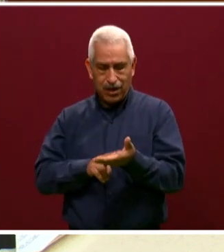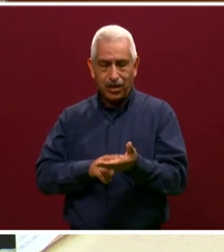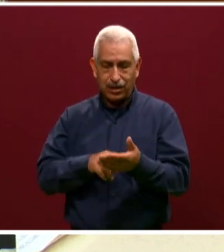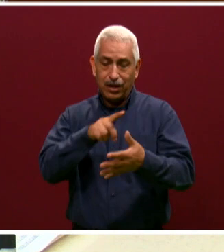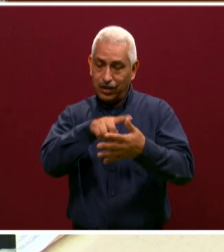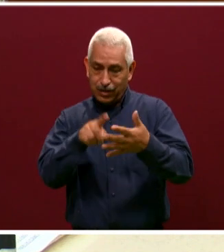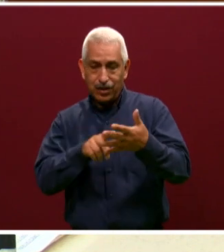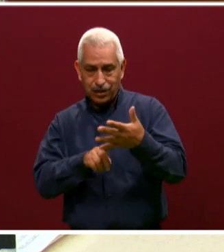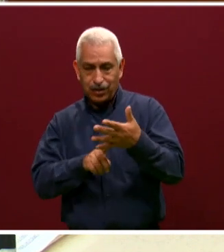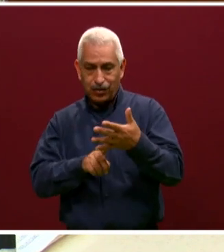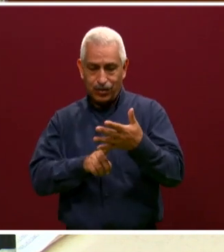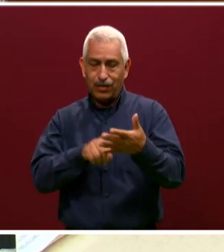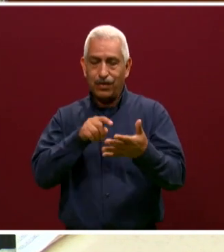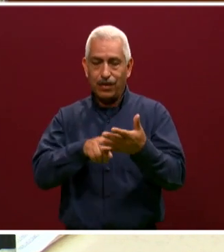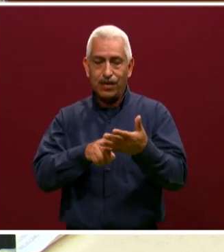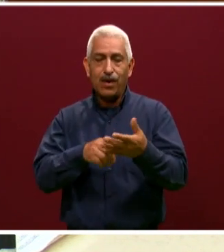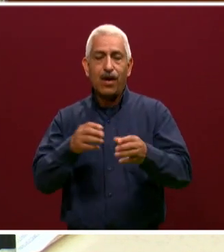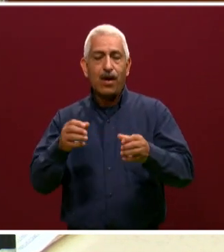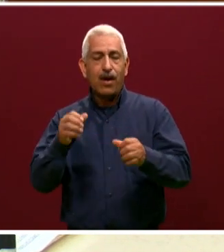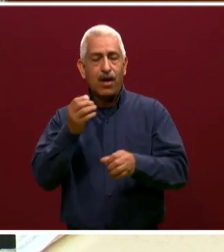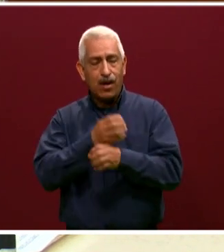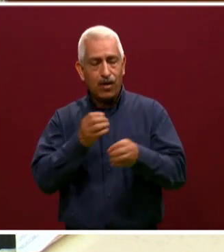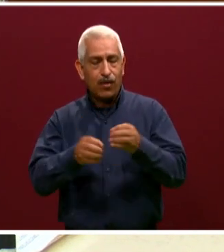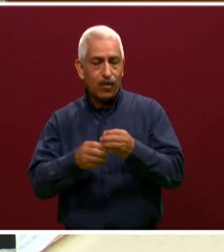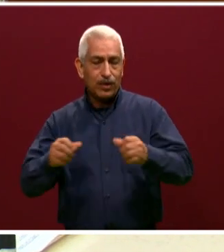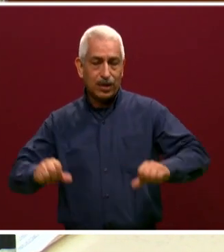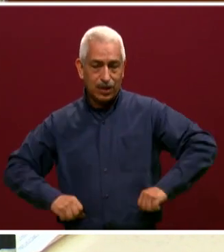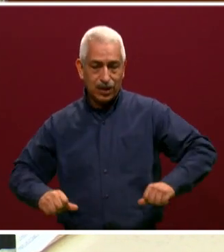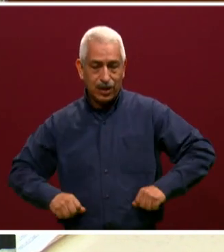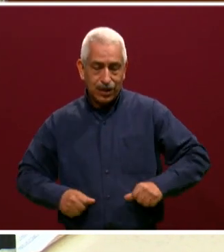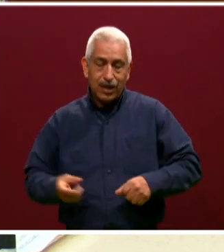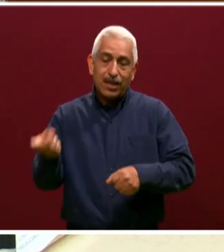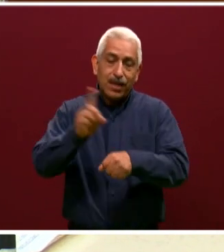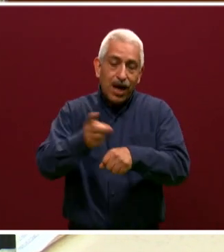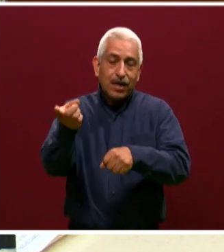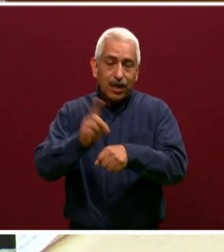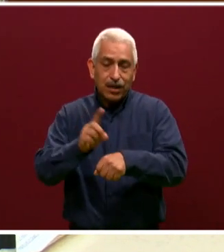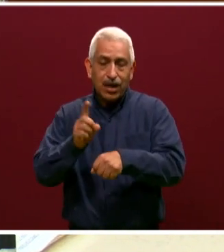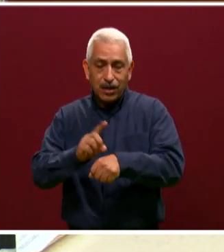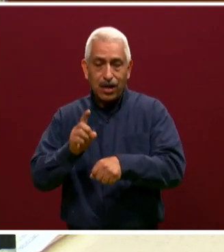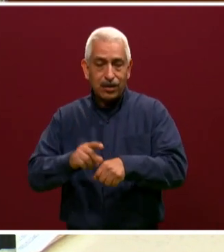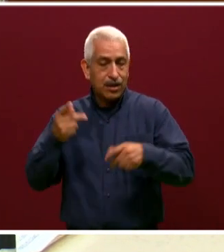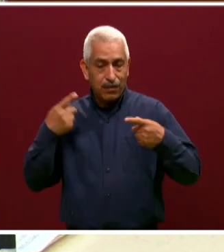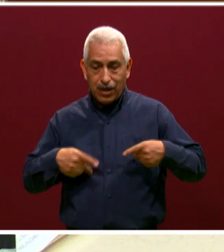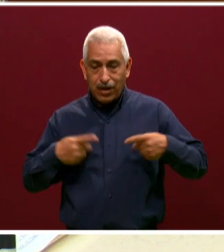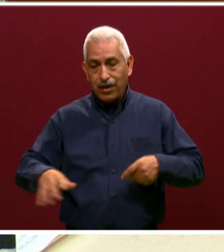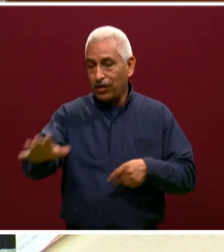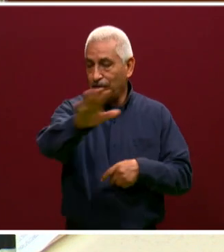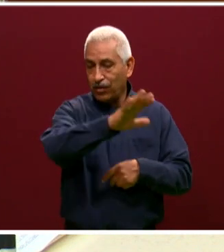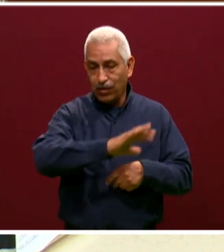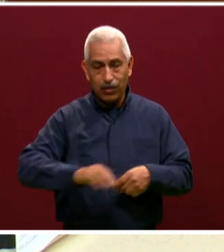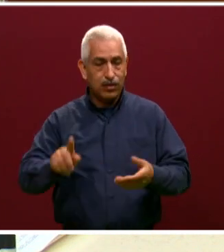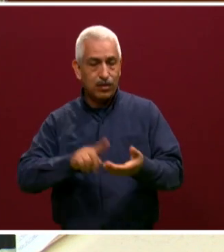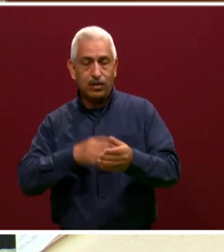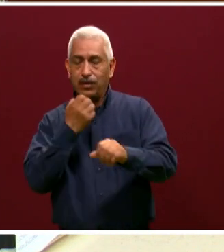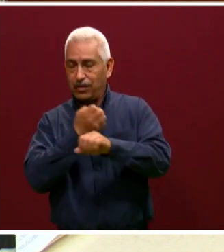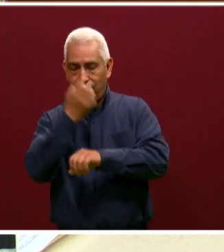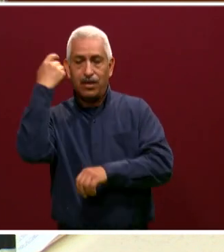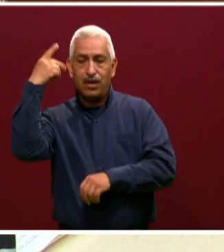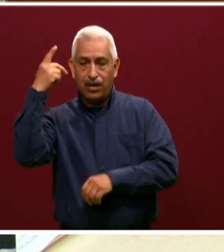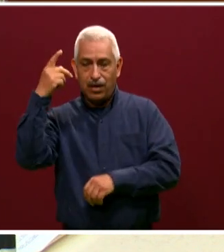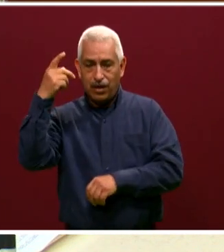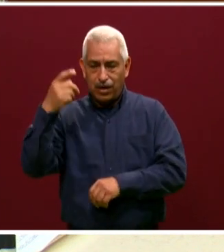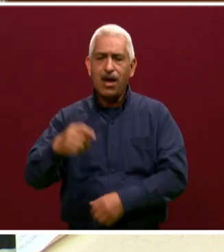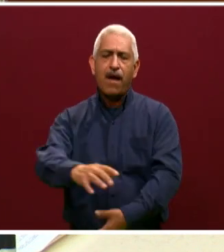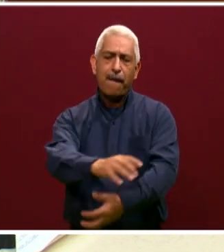cinco acciones que nos están pidiendo que hagamos todos los habitantes del Estado de Puebla. Y es este pacto comunitario, es